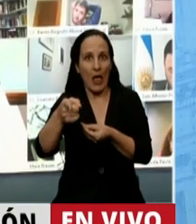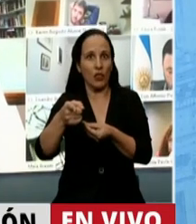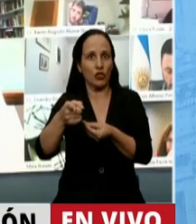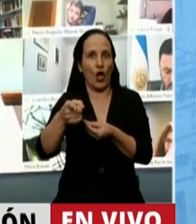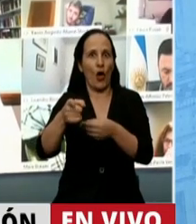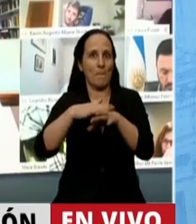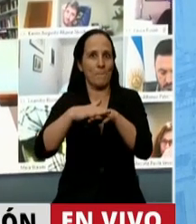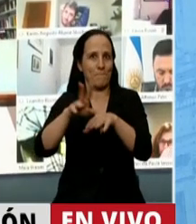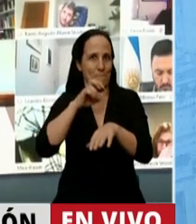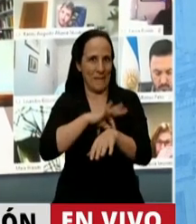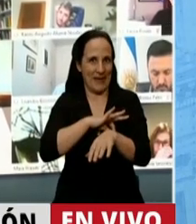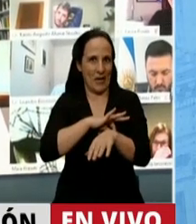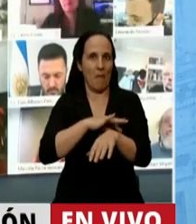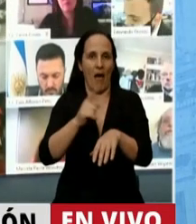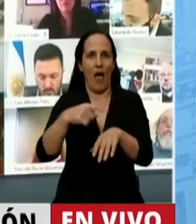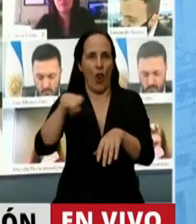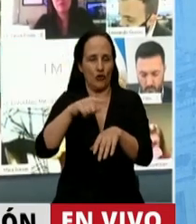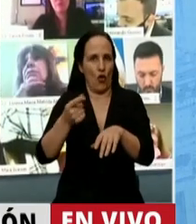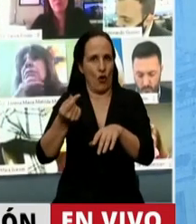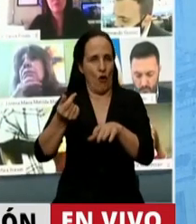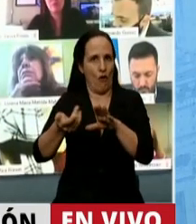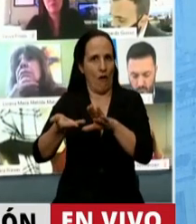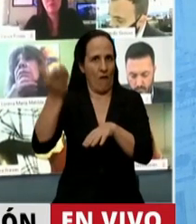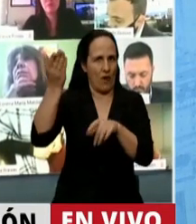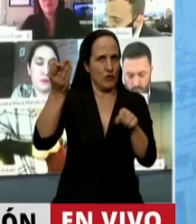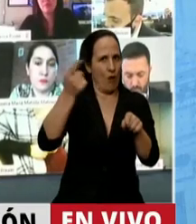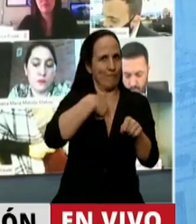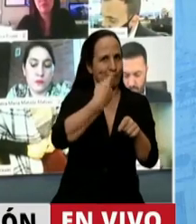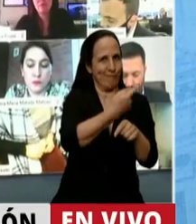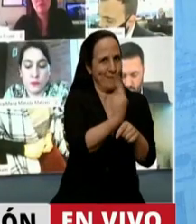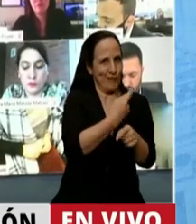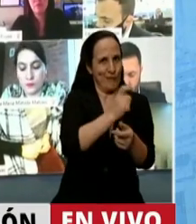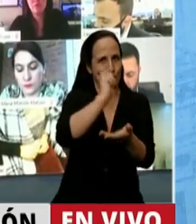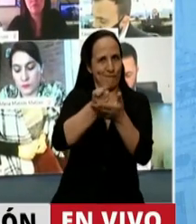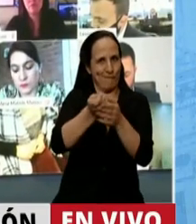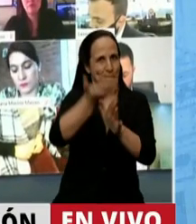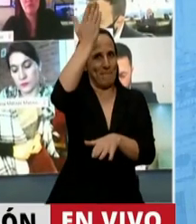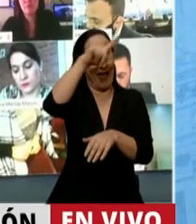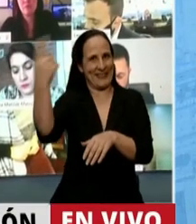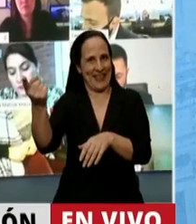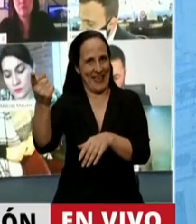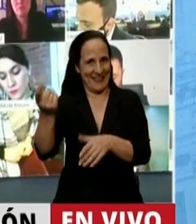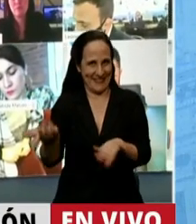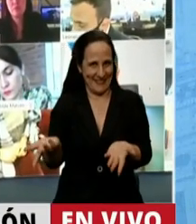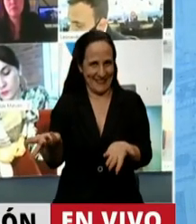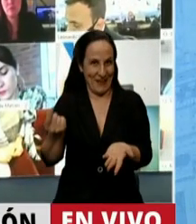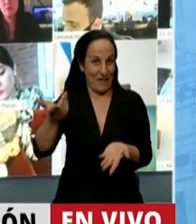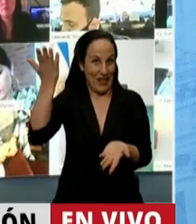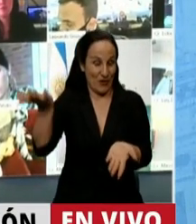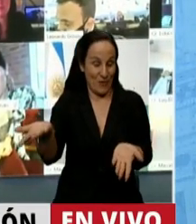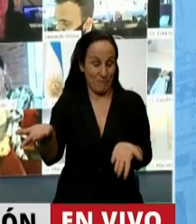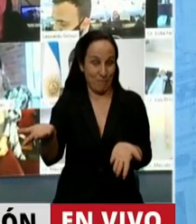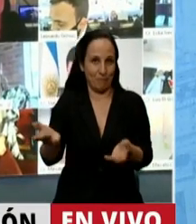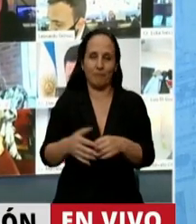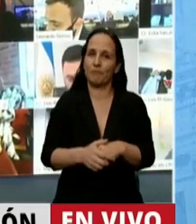inflación. Por otro lado, hay un dato inobjetable de haber